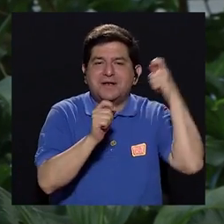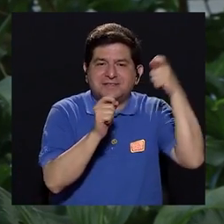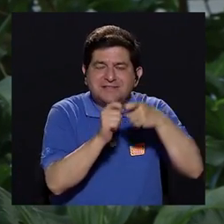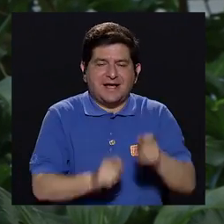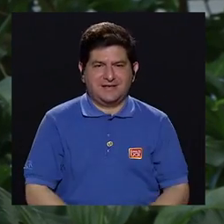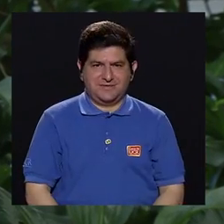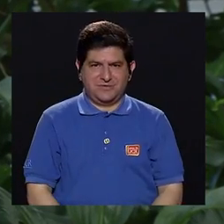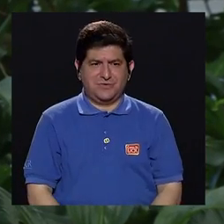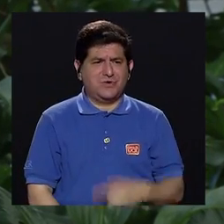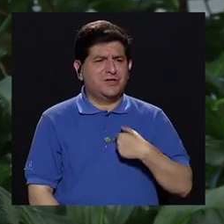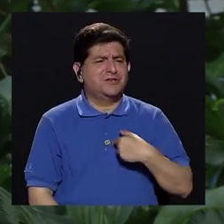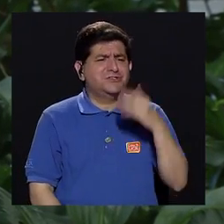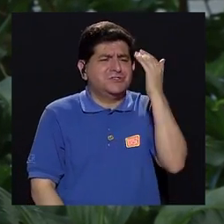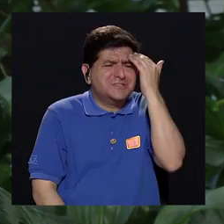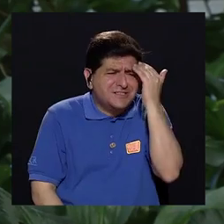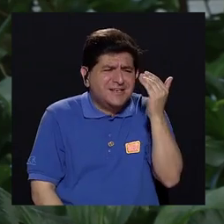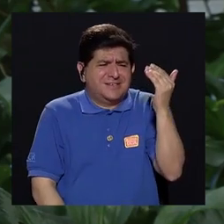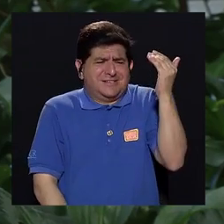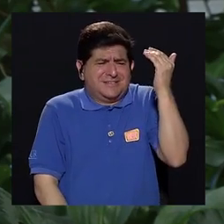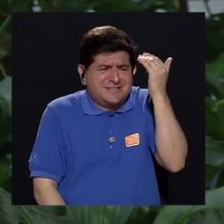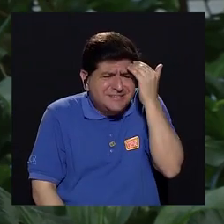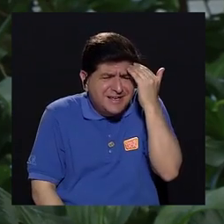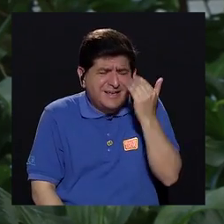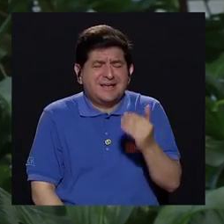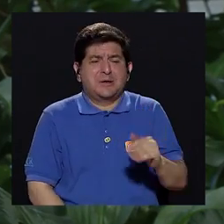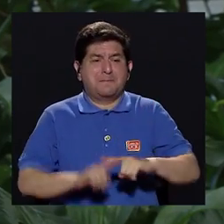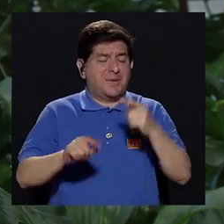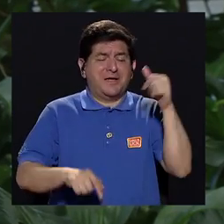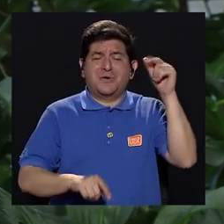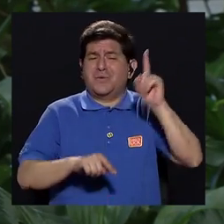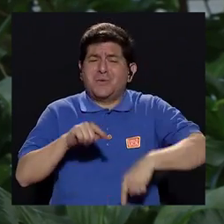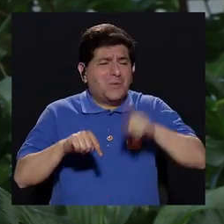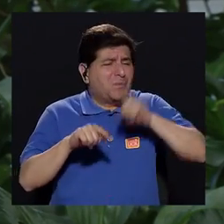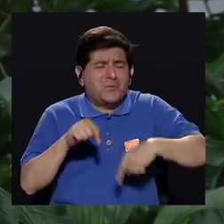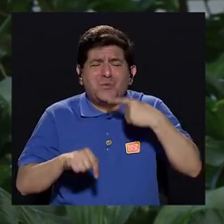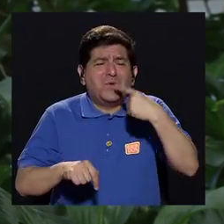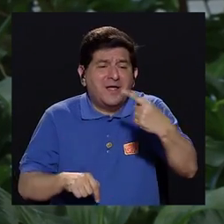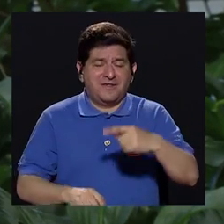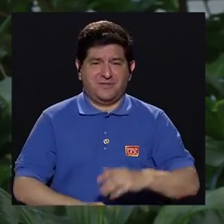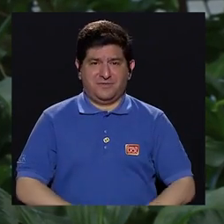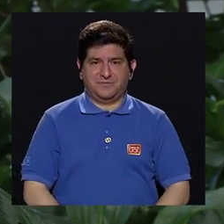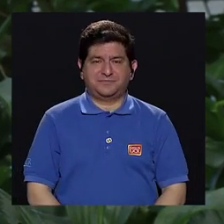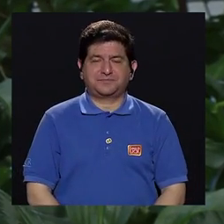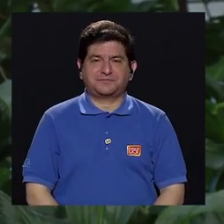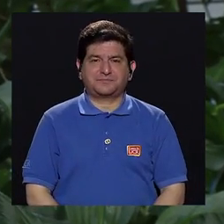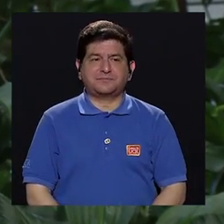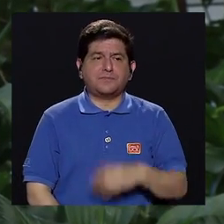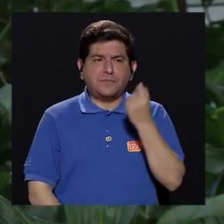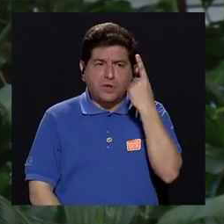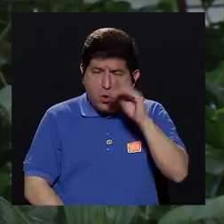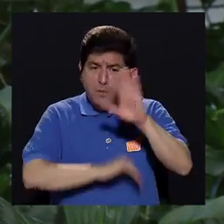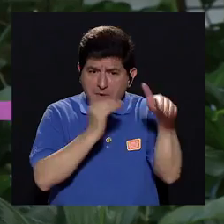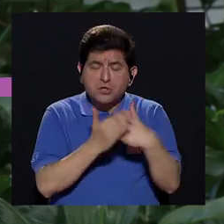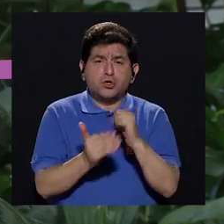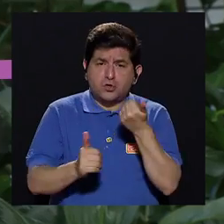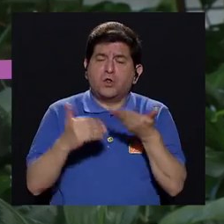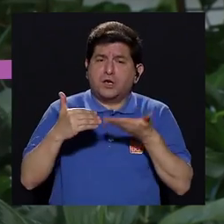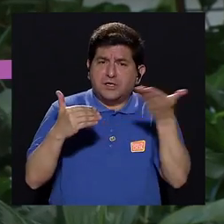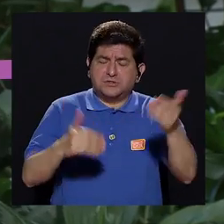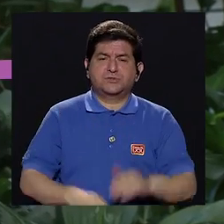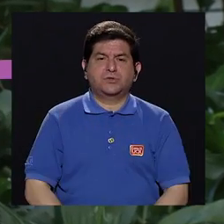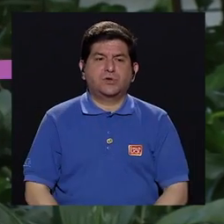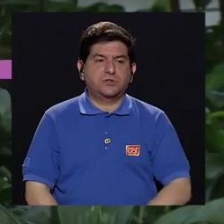Entonces, empiezo, yo sé, yo sé cómo se llama esto, pero no lo puedo decir. Y comprendo todo lo demás.